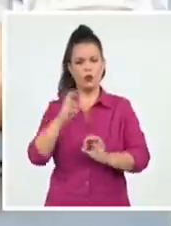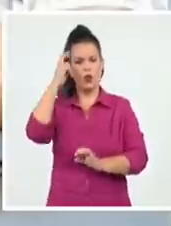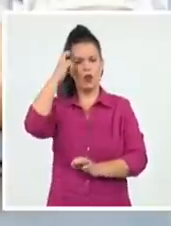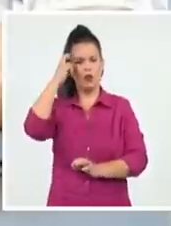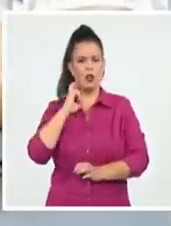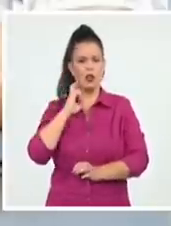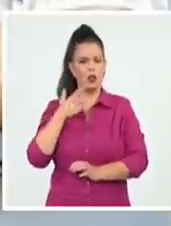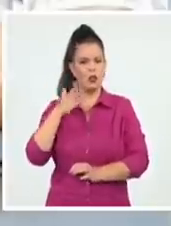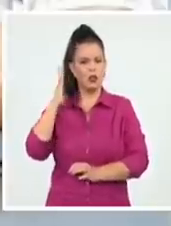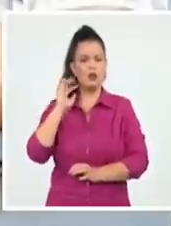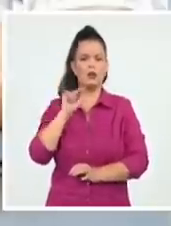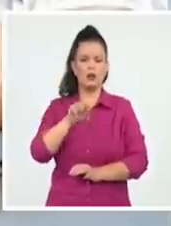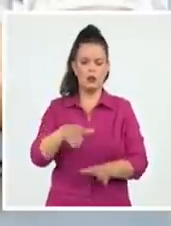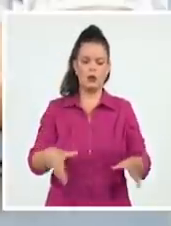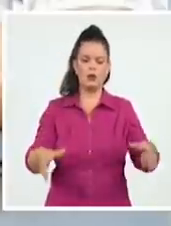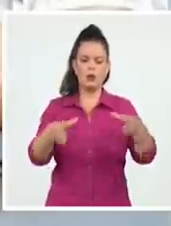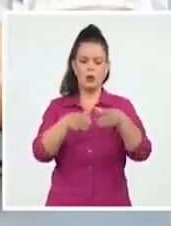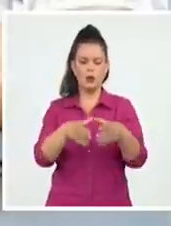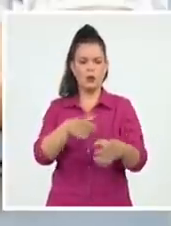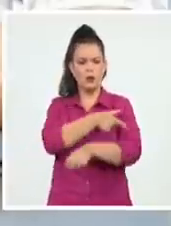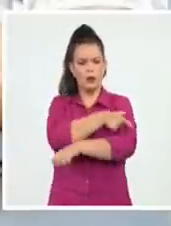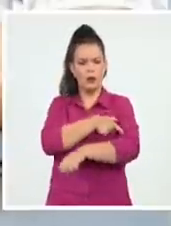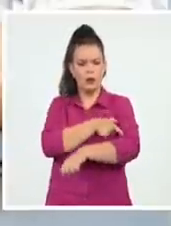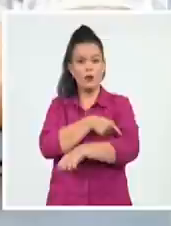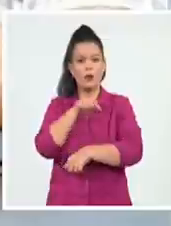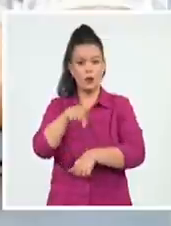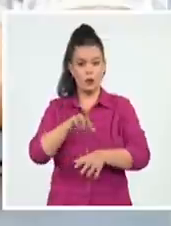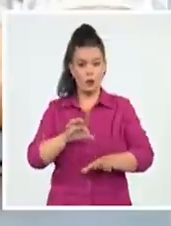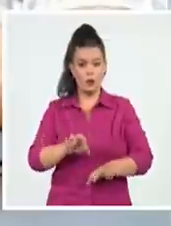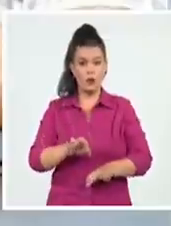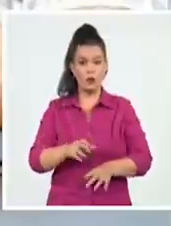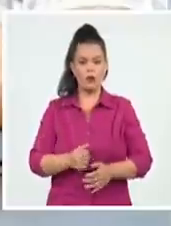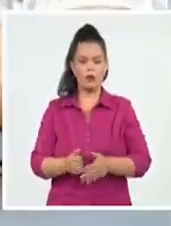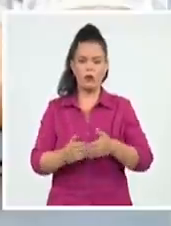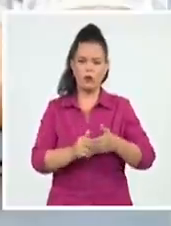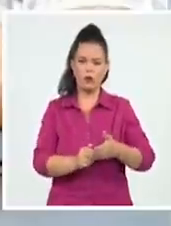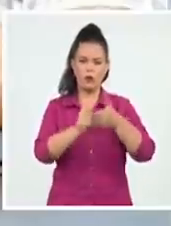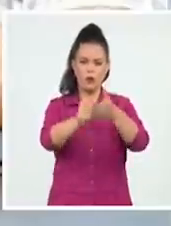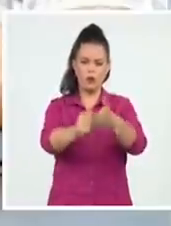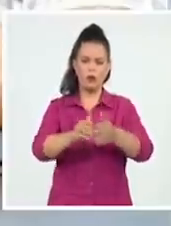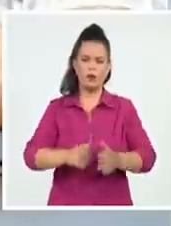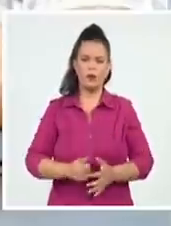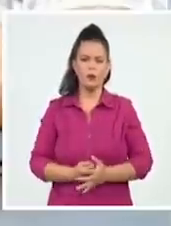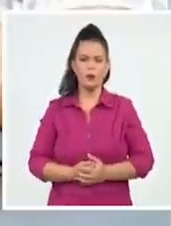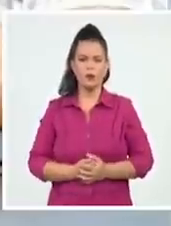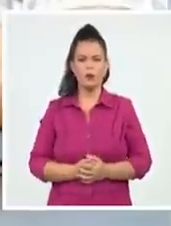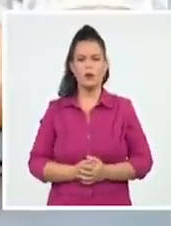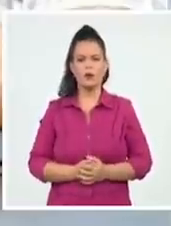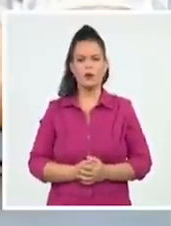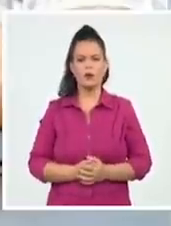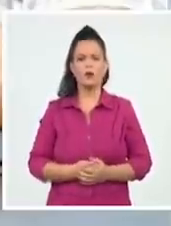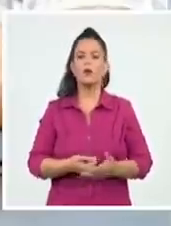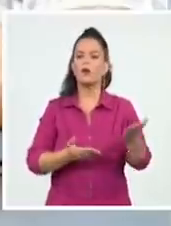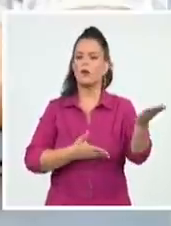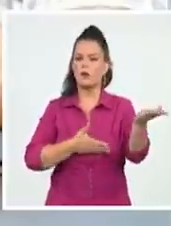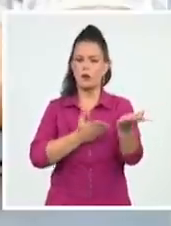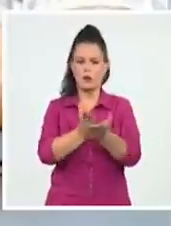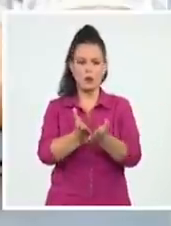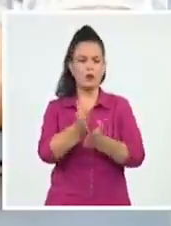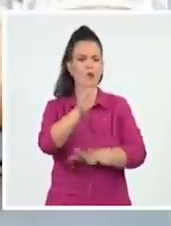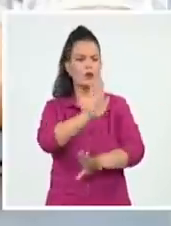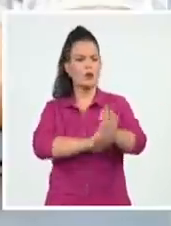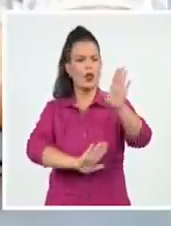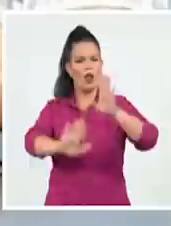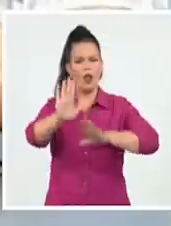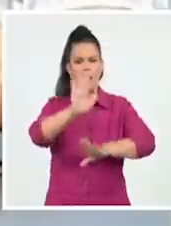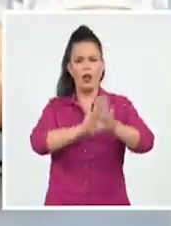Movimiento 26 de Julio en Calabasar, bajo el mando de Pedro Trigo López. Mantuvo una permanente actividad en defensa de los